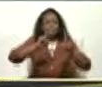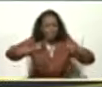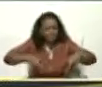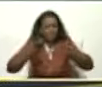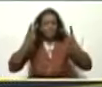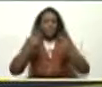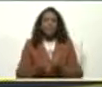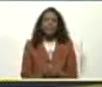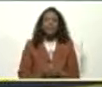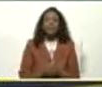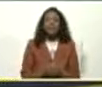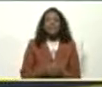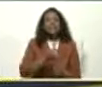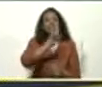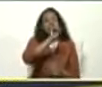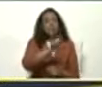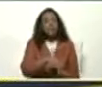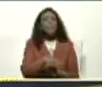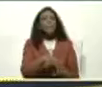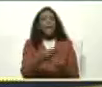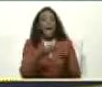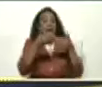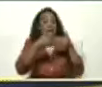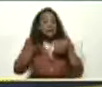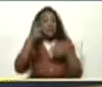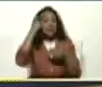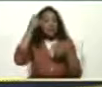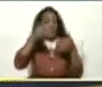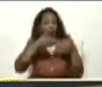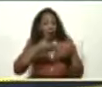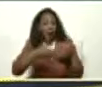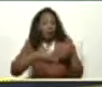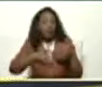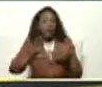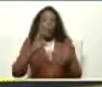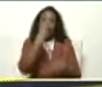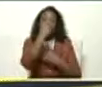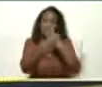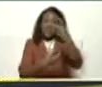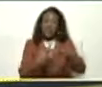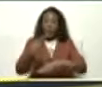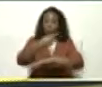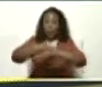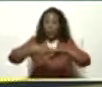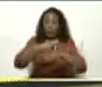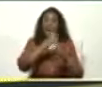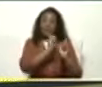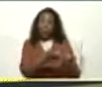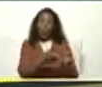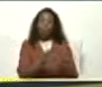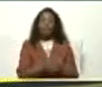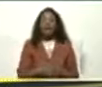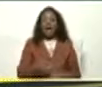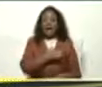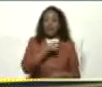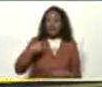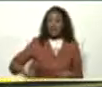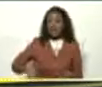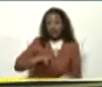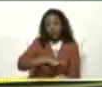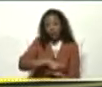Y también Recientemente Con la visita Que hizo el gobernador La Cava A Changai En China